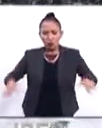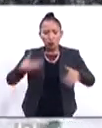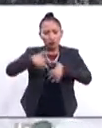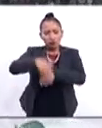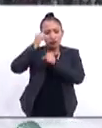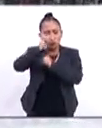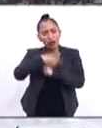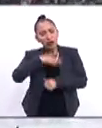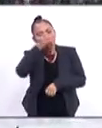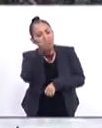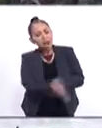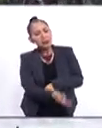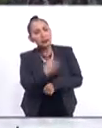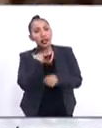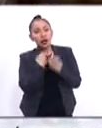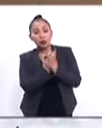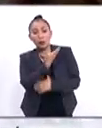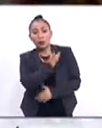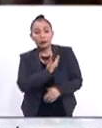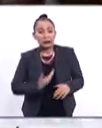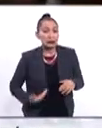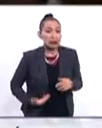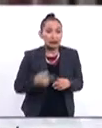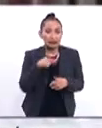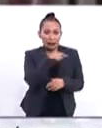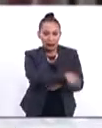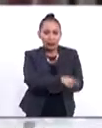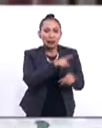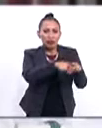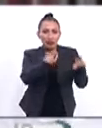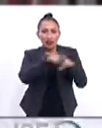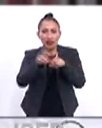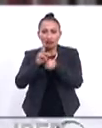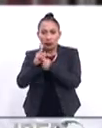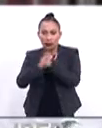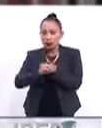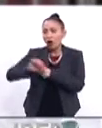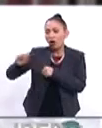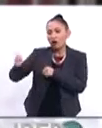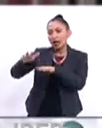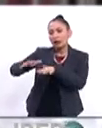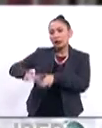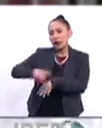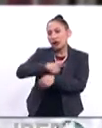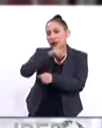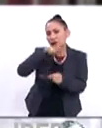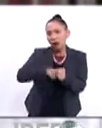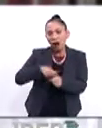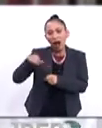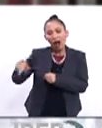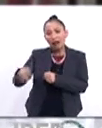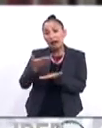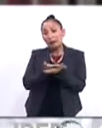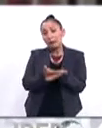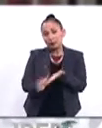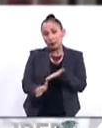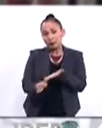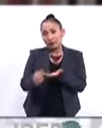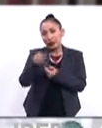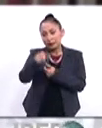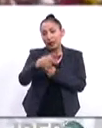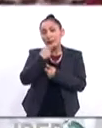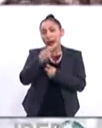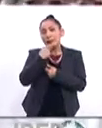reconocimiento de un nuevo presidente por parte de varios países, también de la Asamblea Nacional, y por supuesto nos